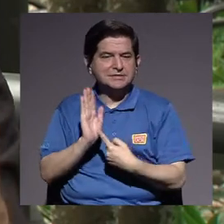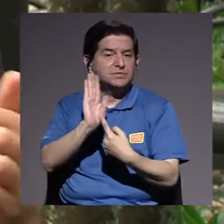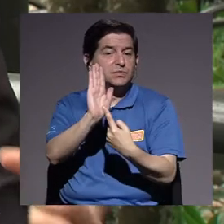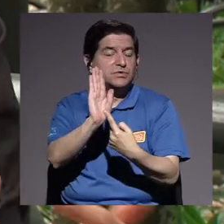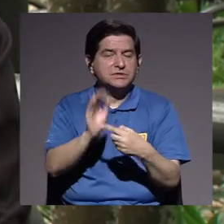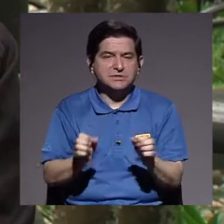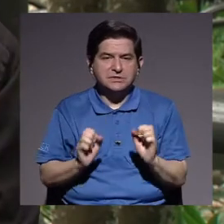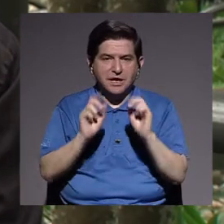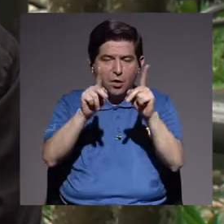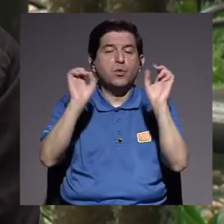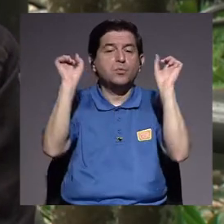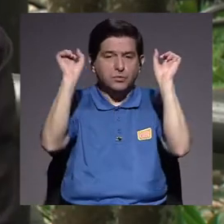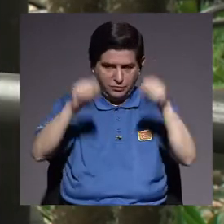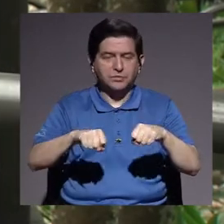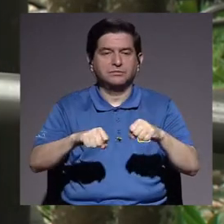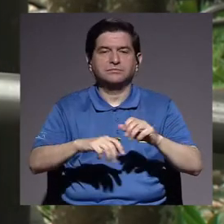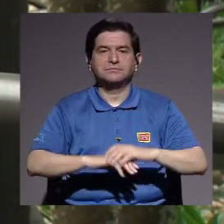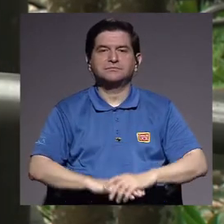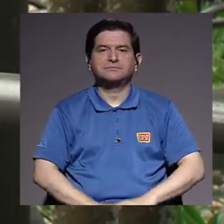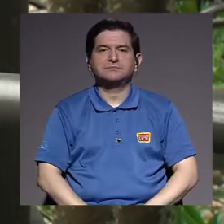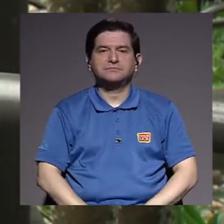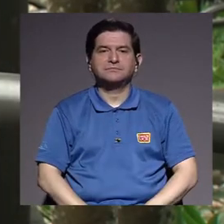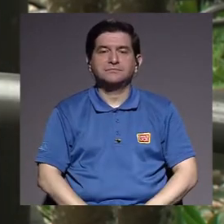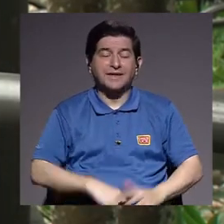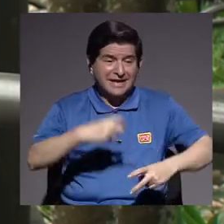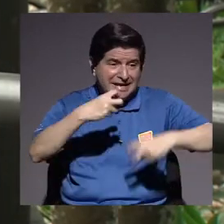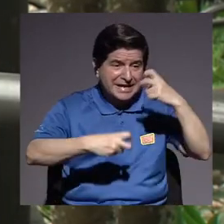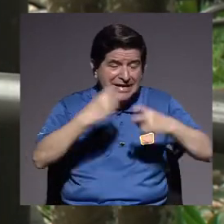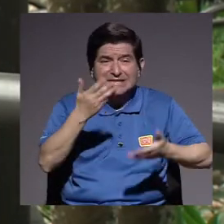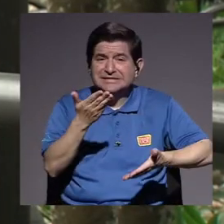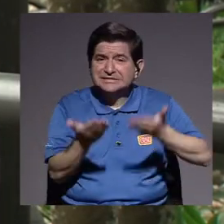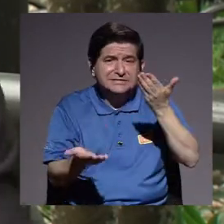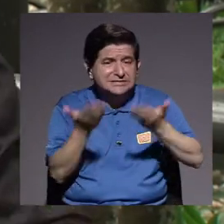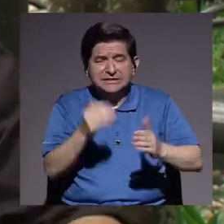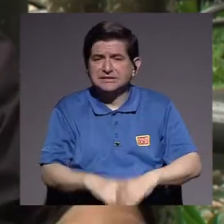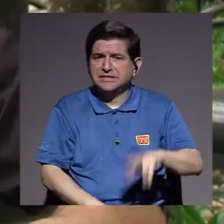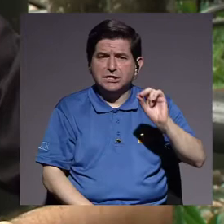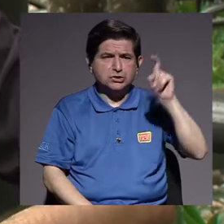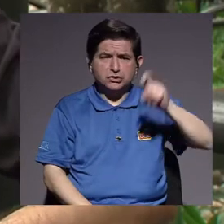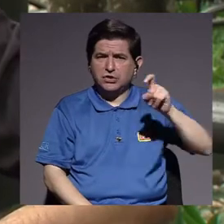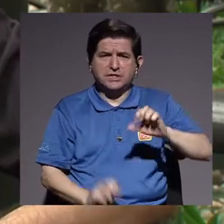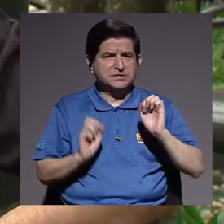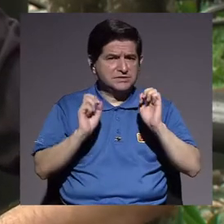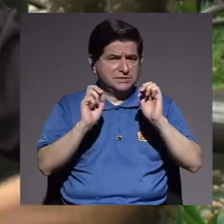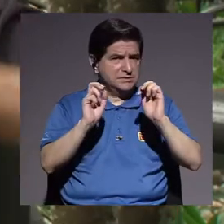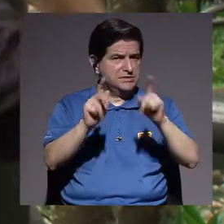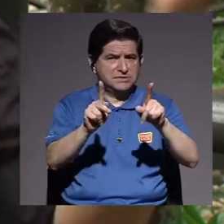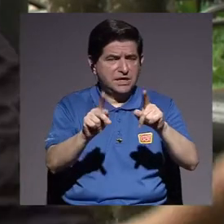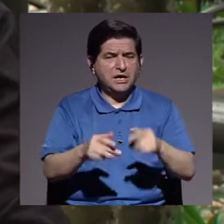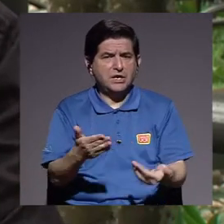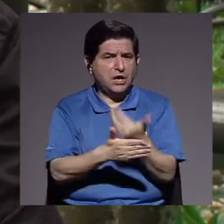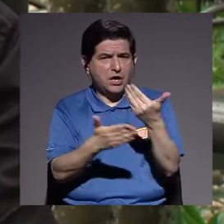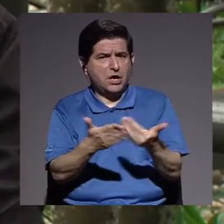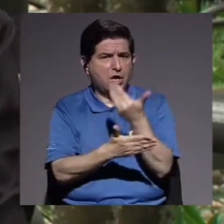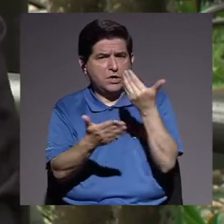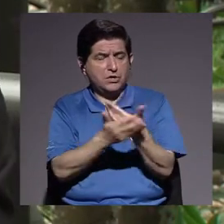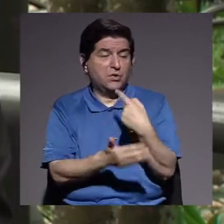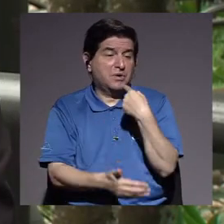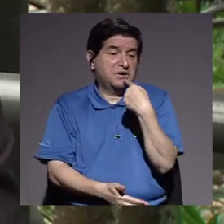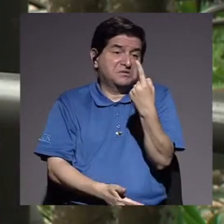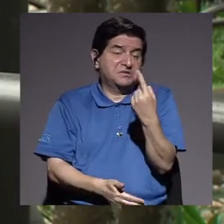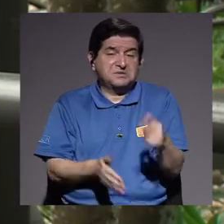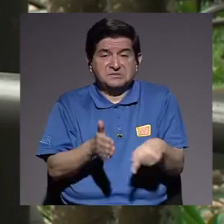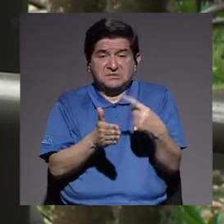posibilidad de que eso sea así, porque las crisis de repente no necesariamente son una oportunidad para innovar, como siempre se dice,